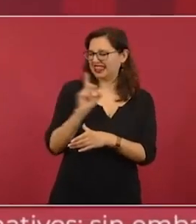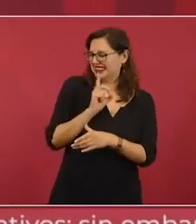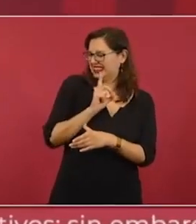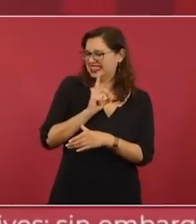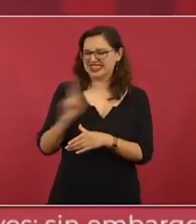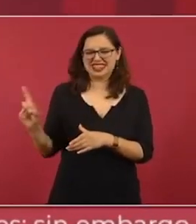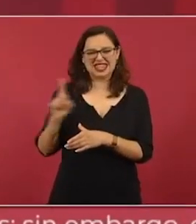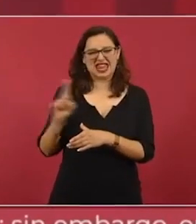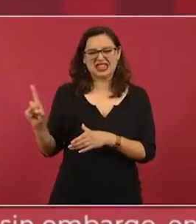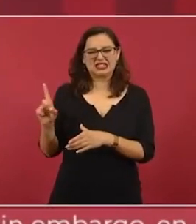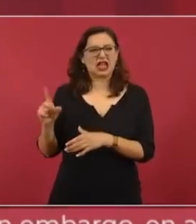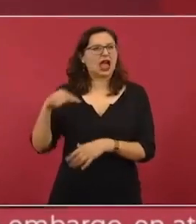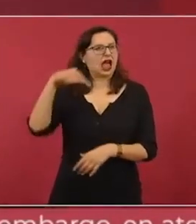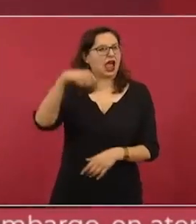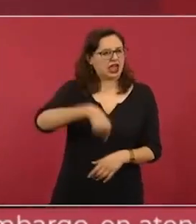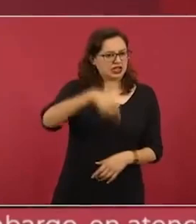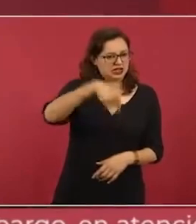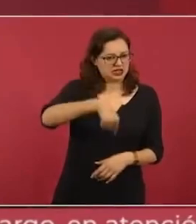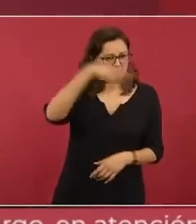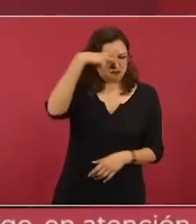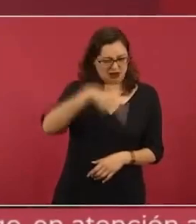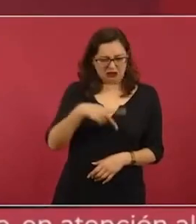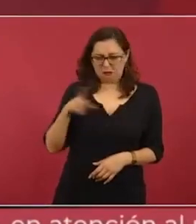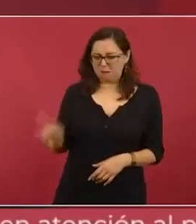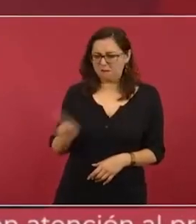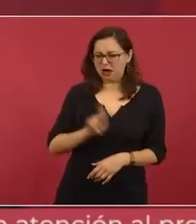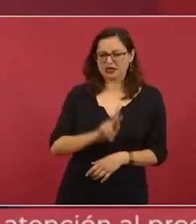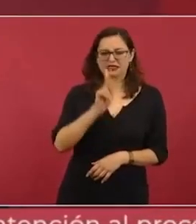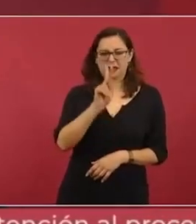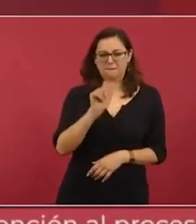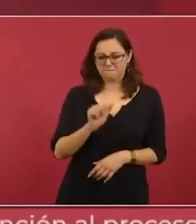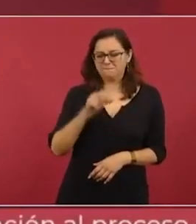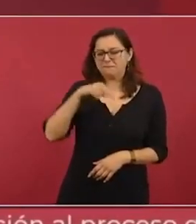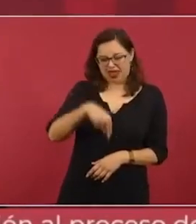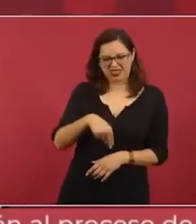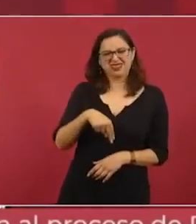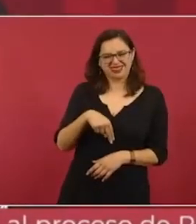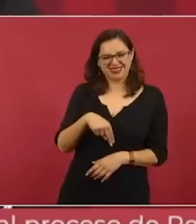es como el pan, no parecido.